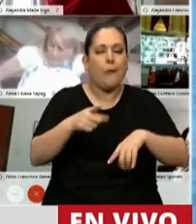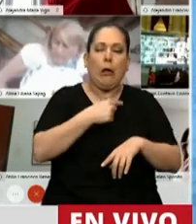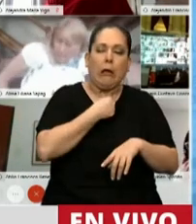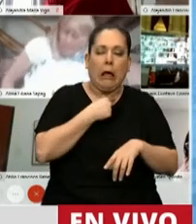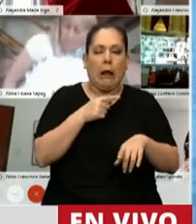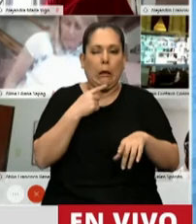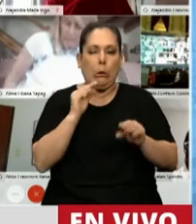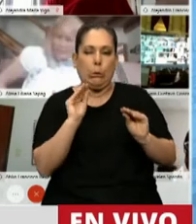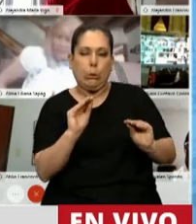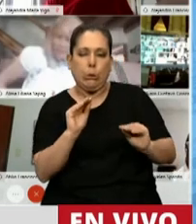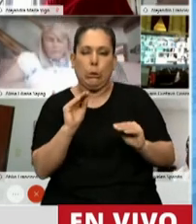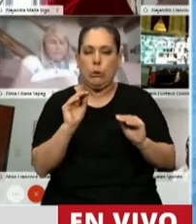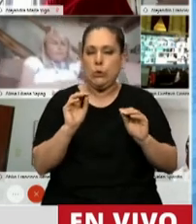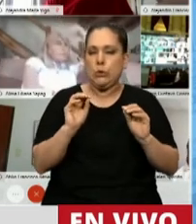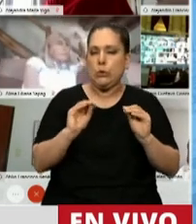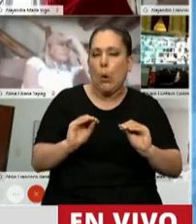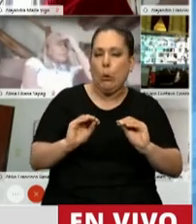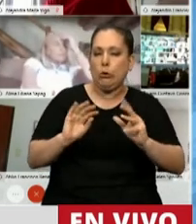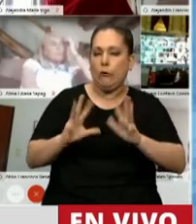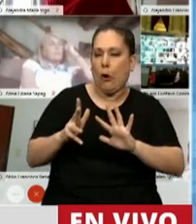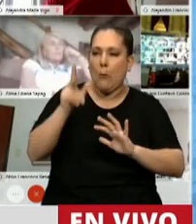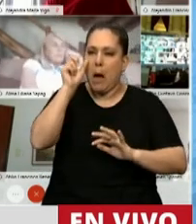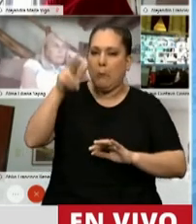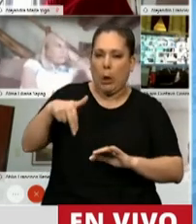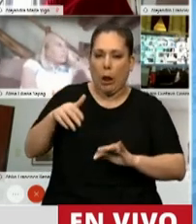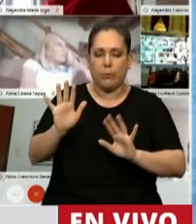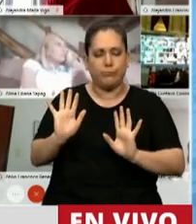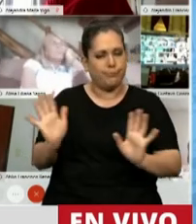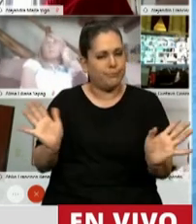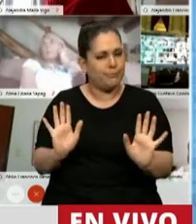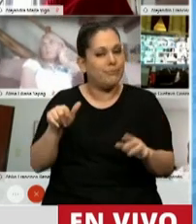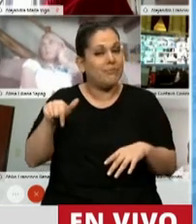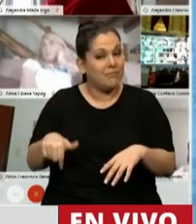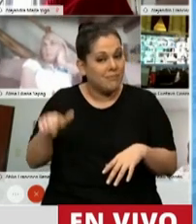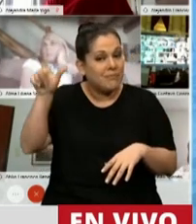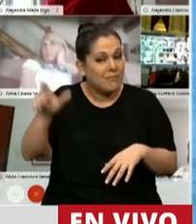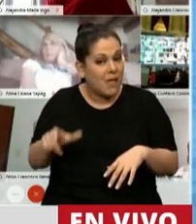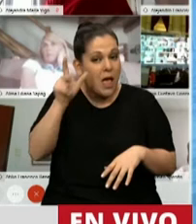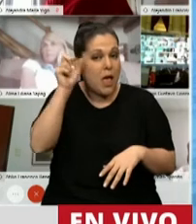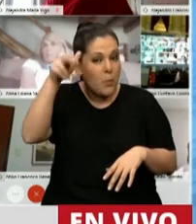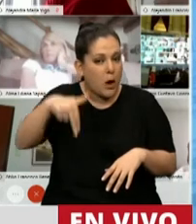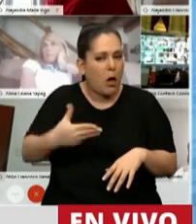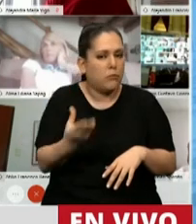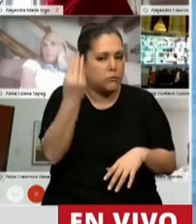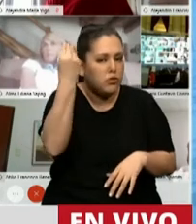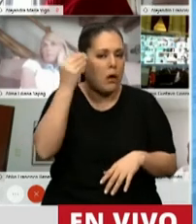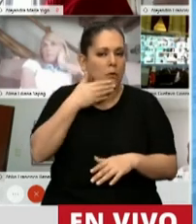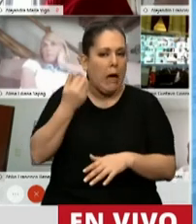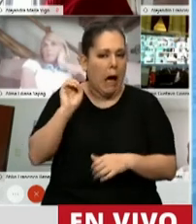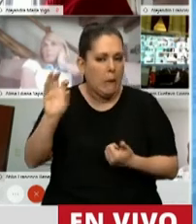turbulentos recordar que ese general vapuleado, que ese general